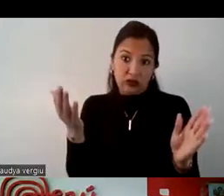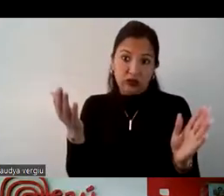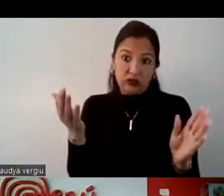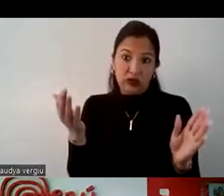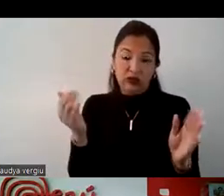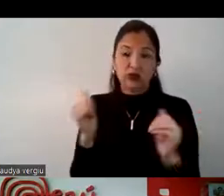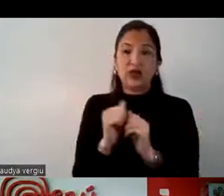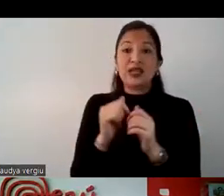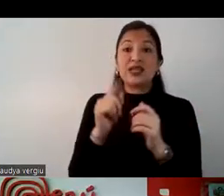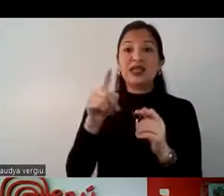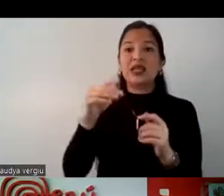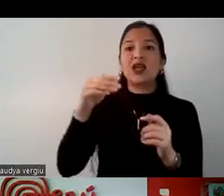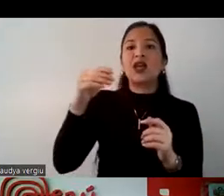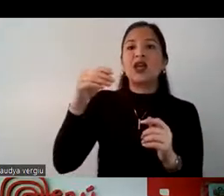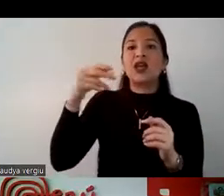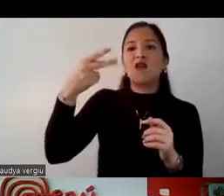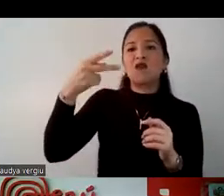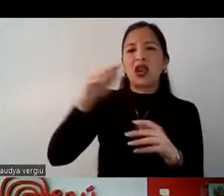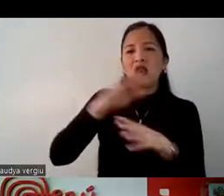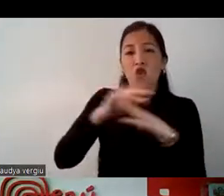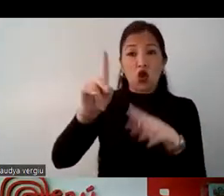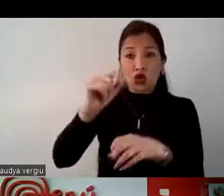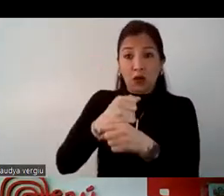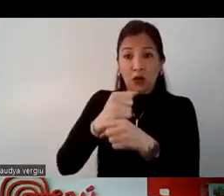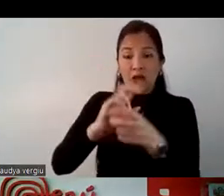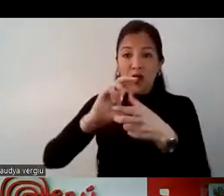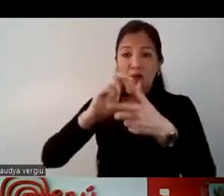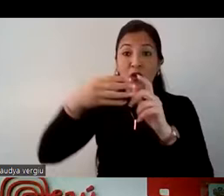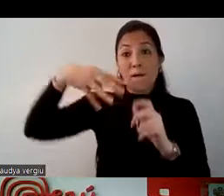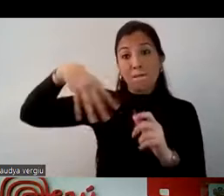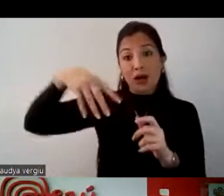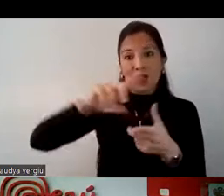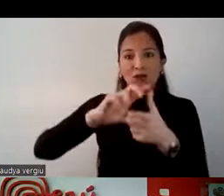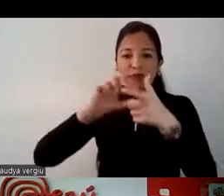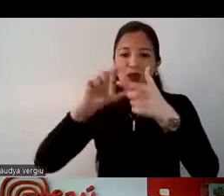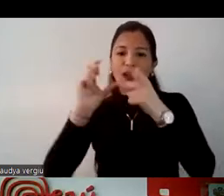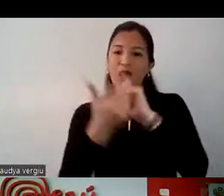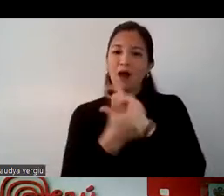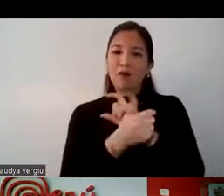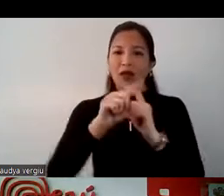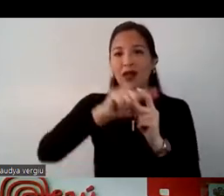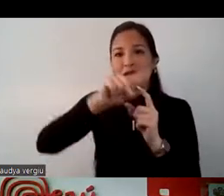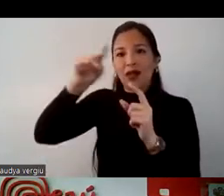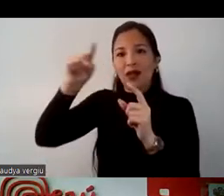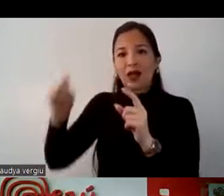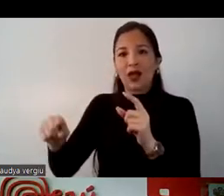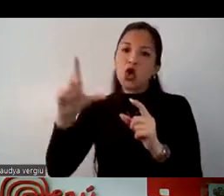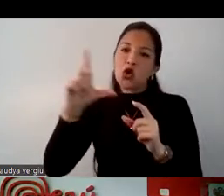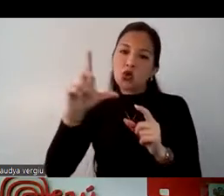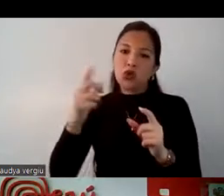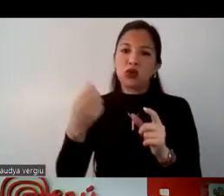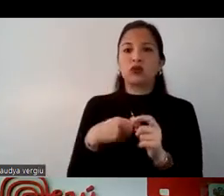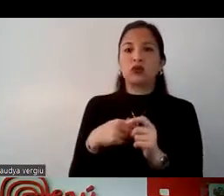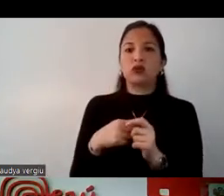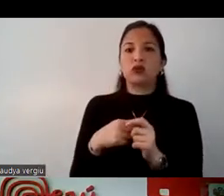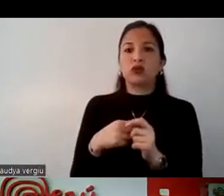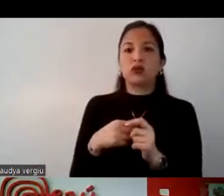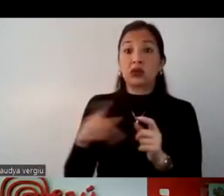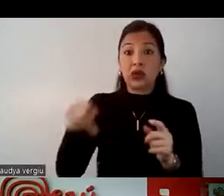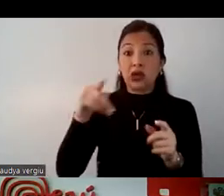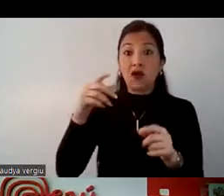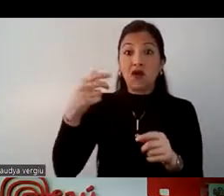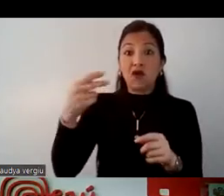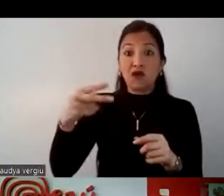viernes. Si el feriado cae martes, lo unen al lunes. Si el feriado cae domingo,